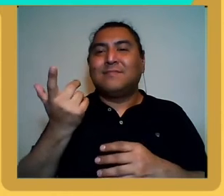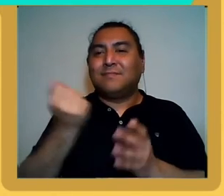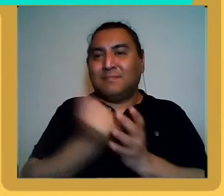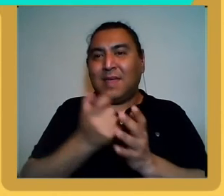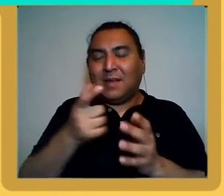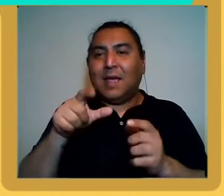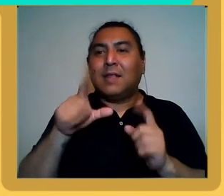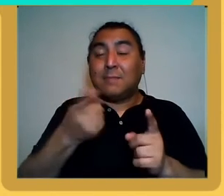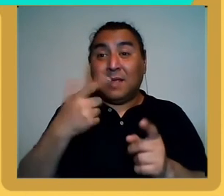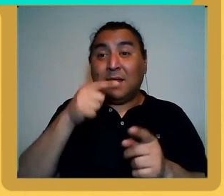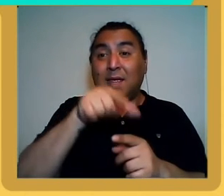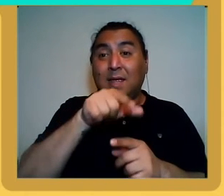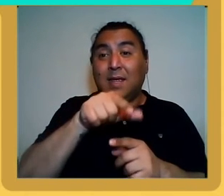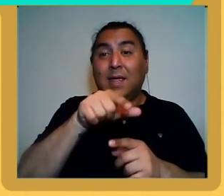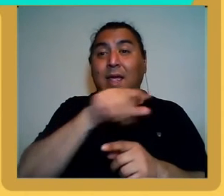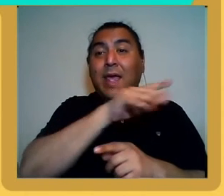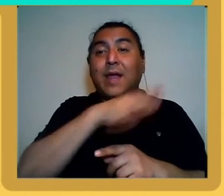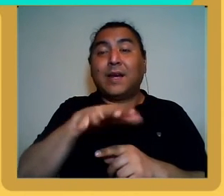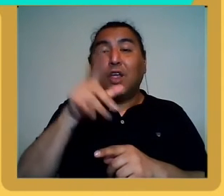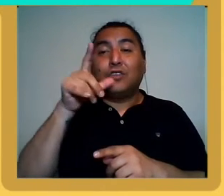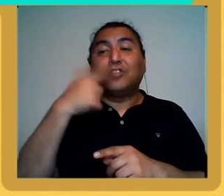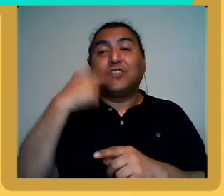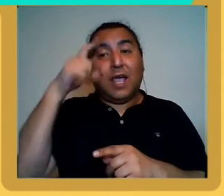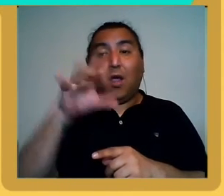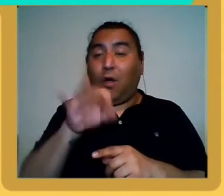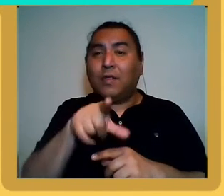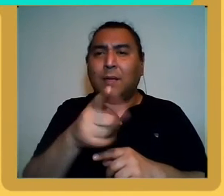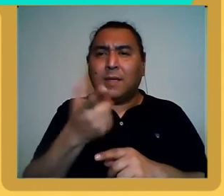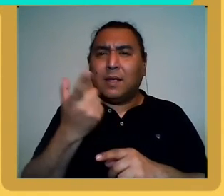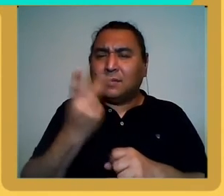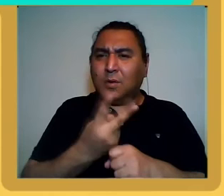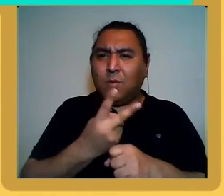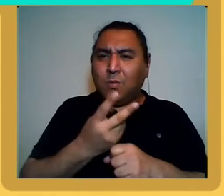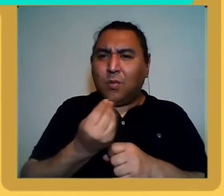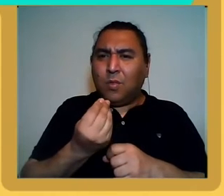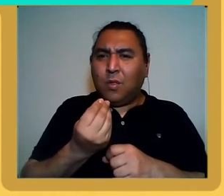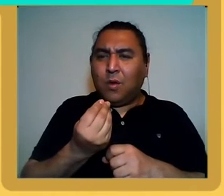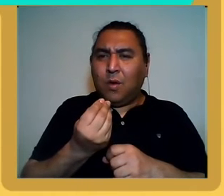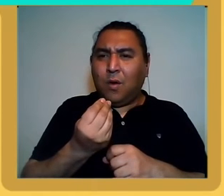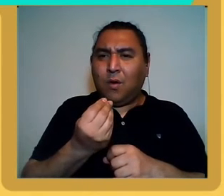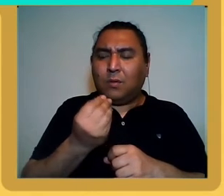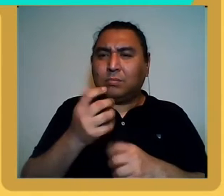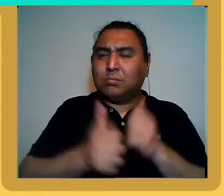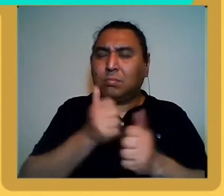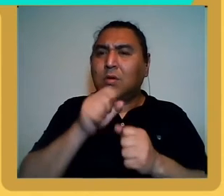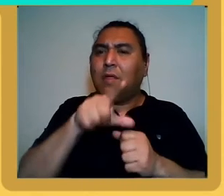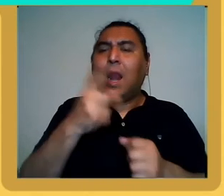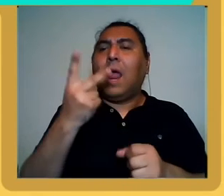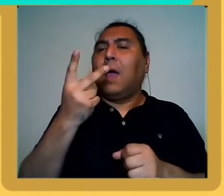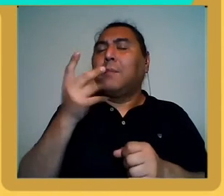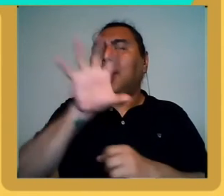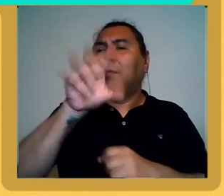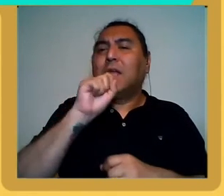río seco y debe ser el segundo ingenio de producción de azúcar de la provincia de Tucumán así que también